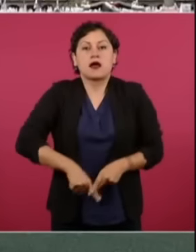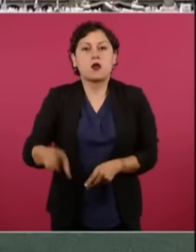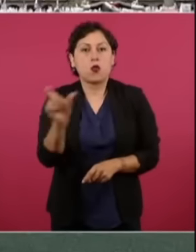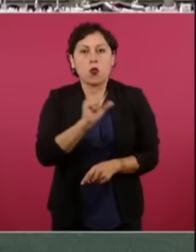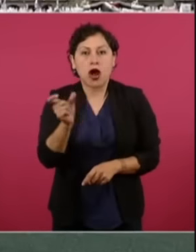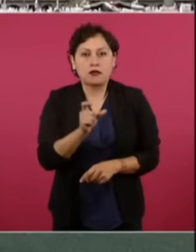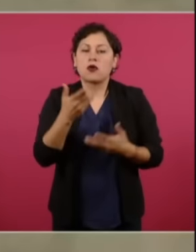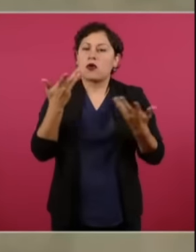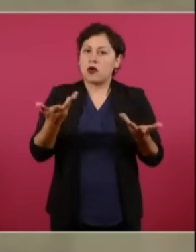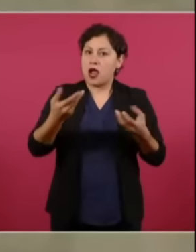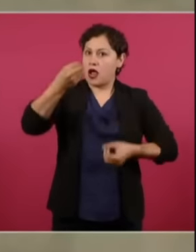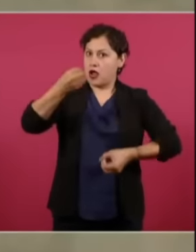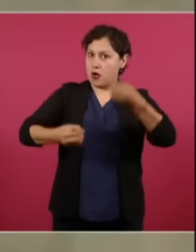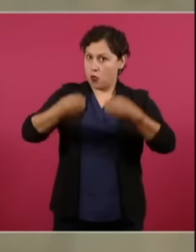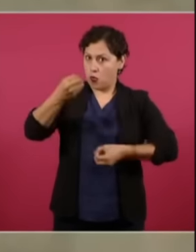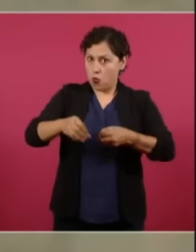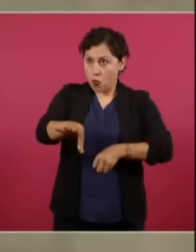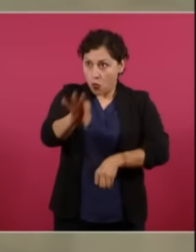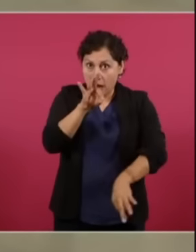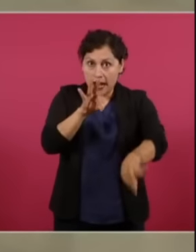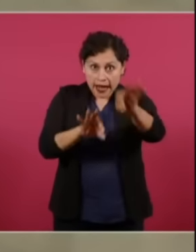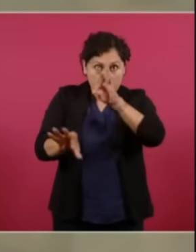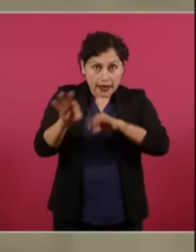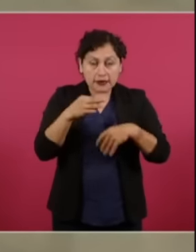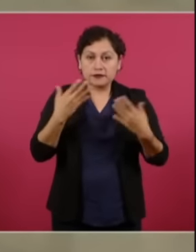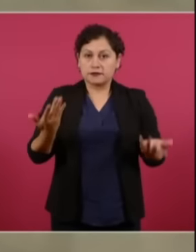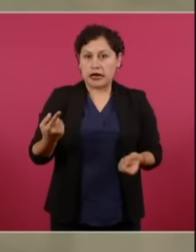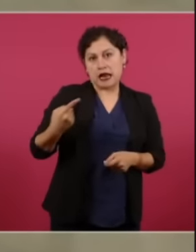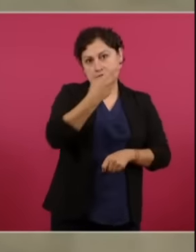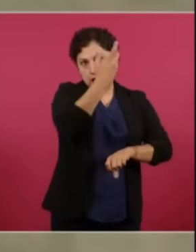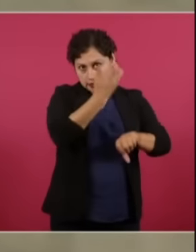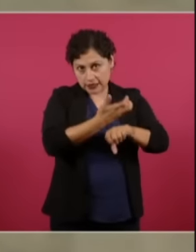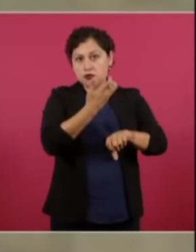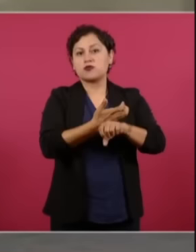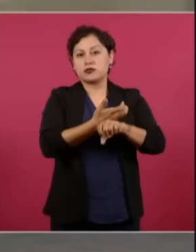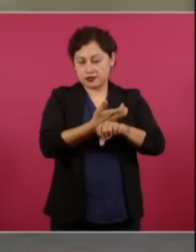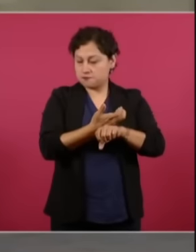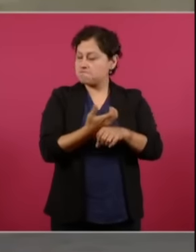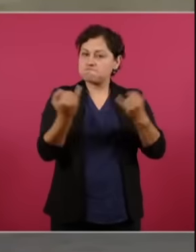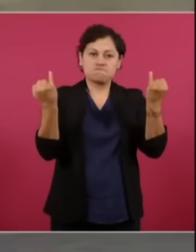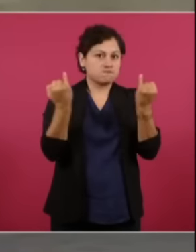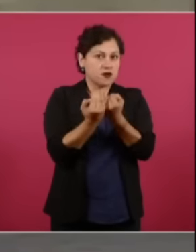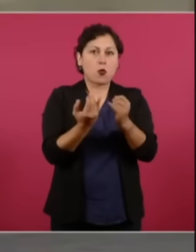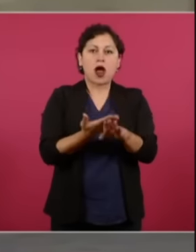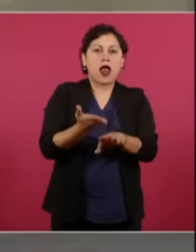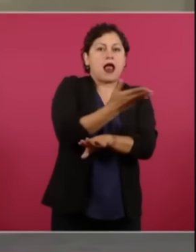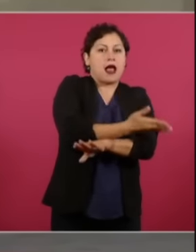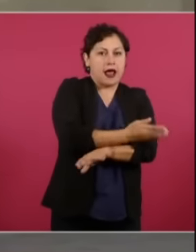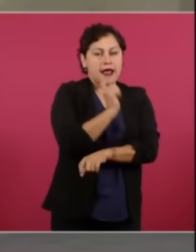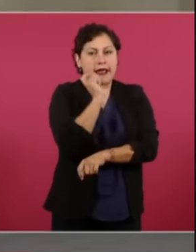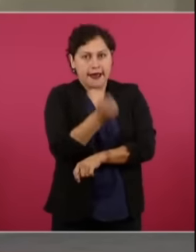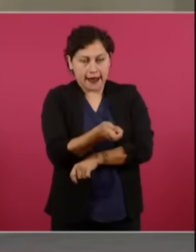olviden eso que en Estados Unidos así comenzó la democracia